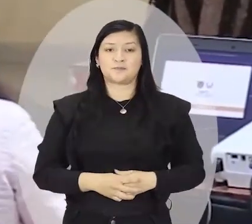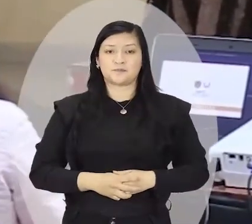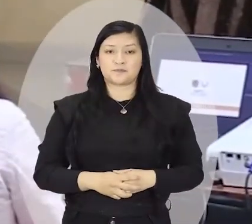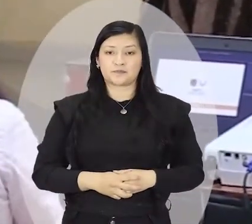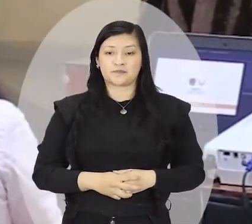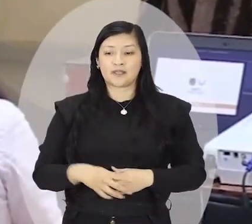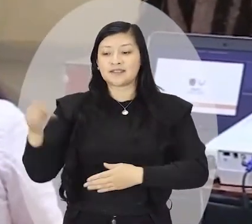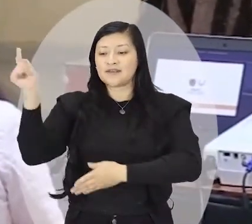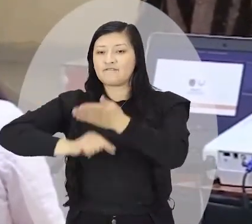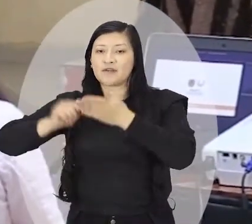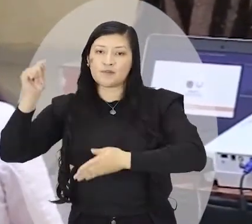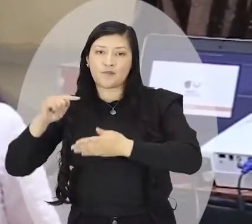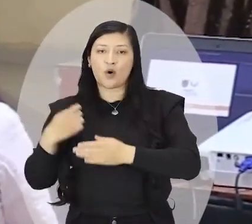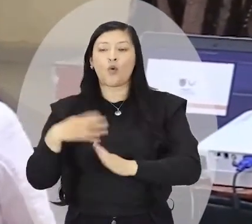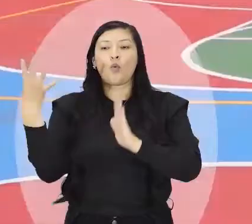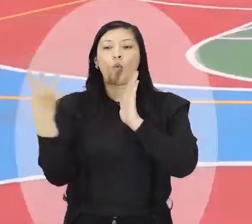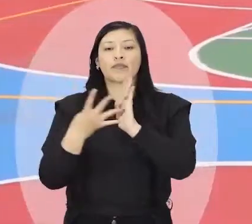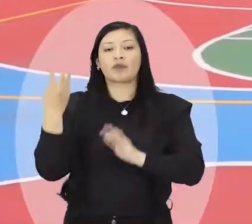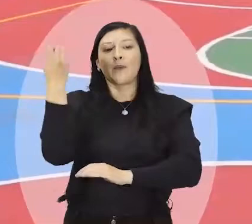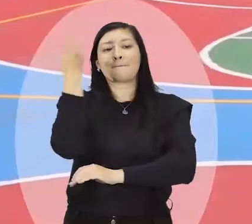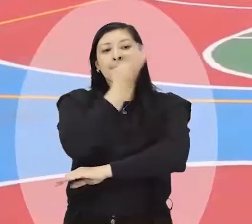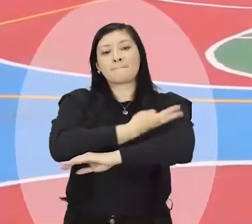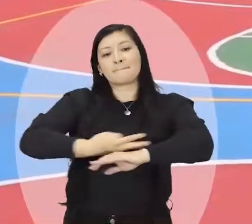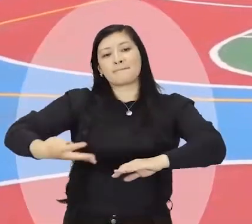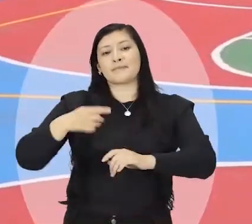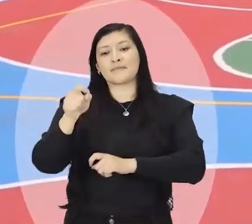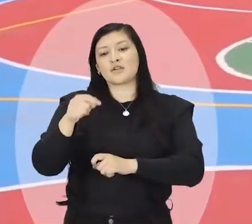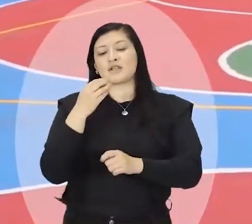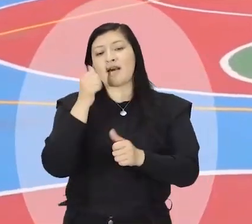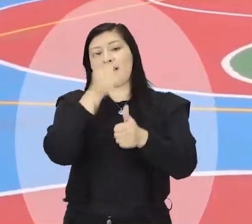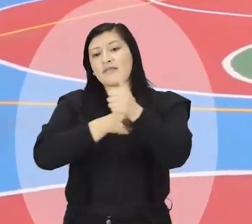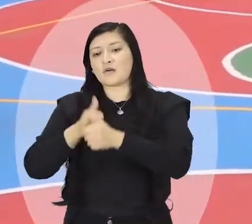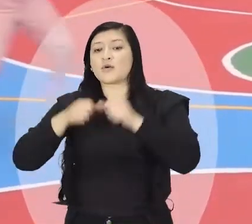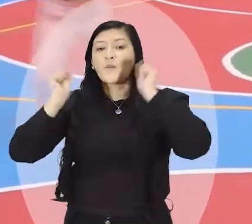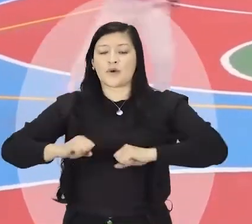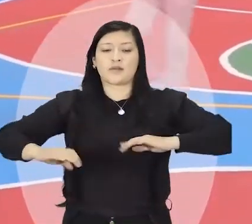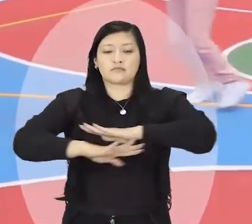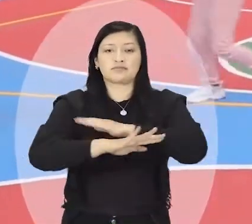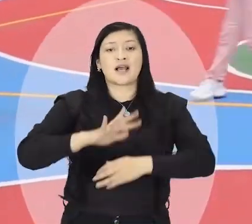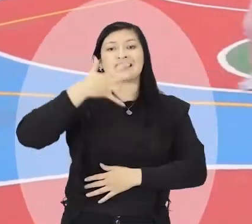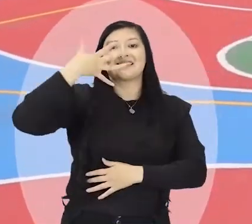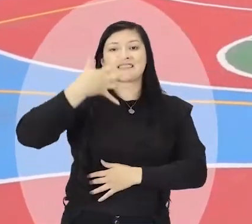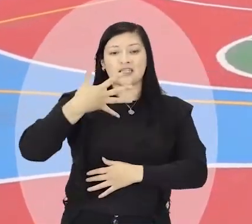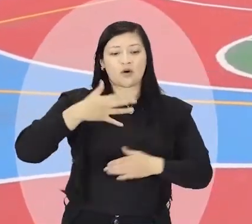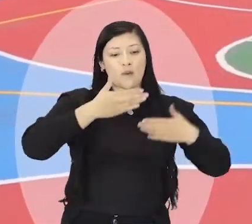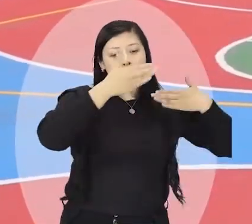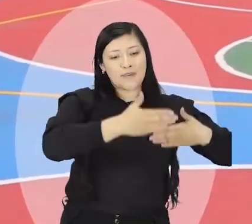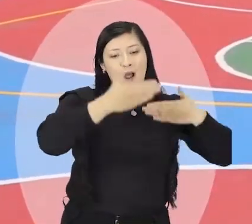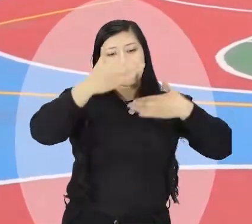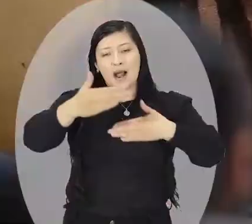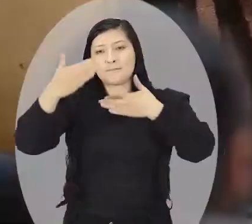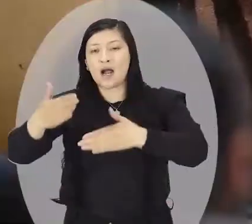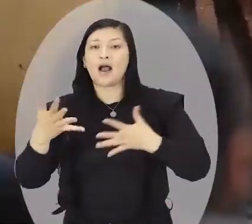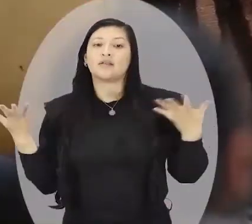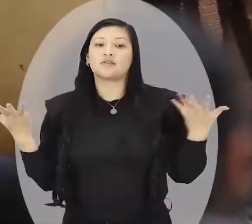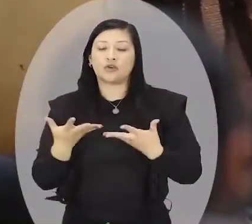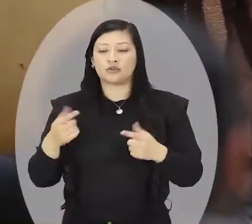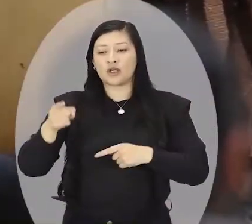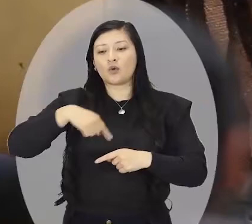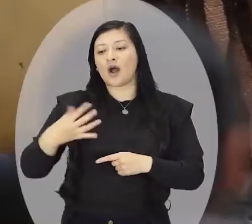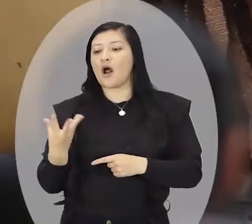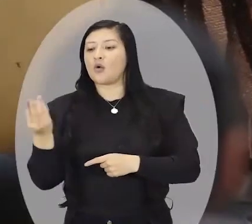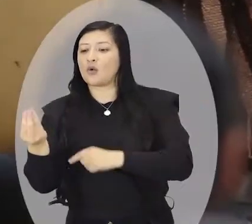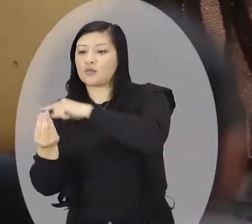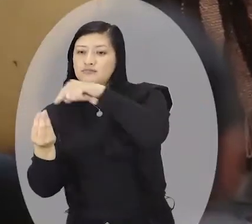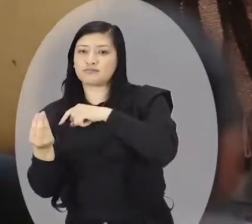Se firmó un convenio por 4 mil millones de pesos con el INVIAS que permitirá la pavimentación de 5 tramos en los territorios de los